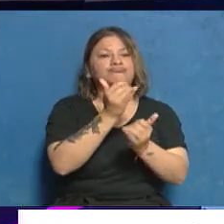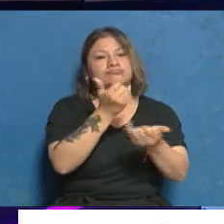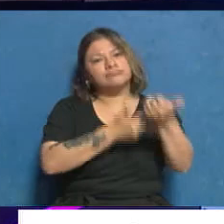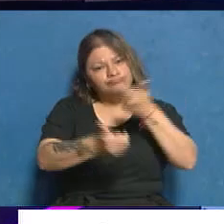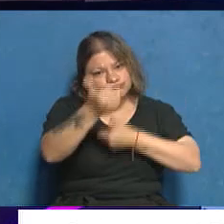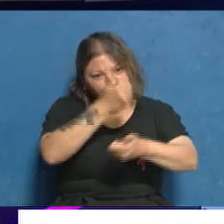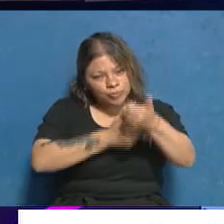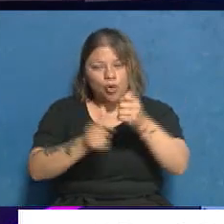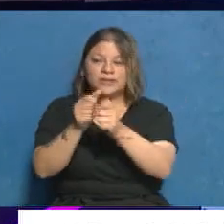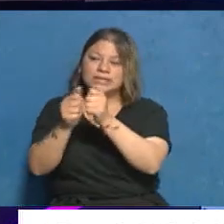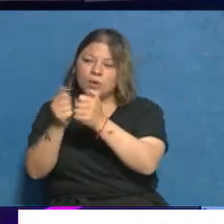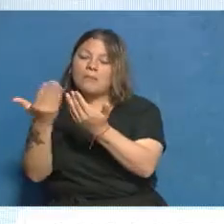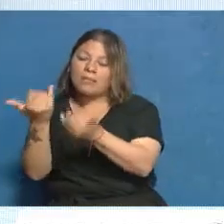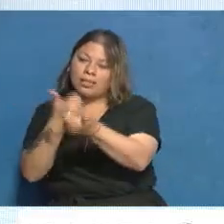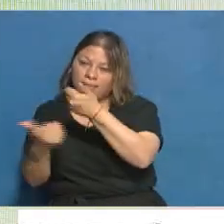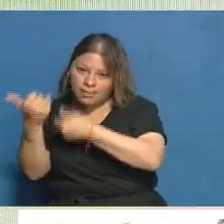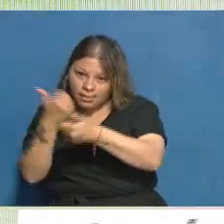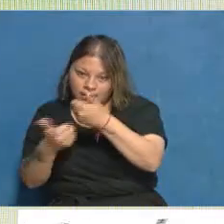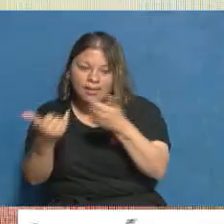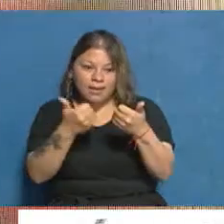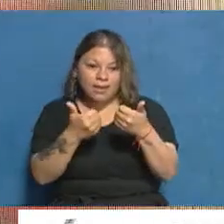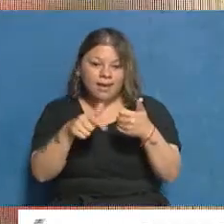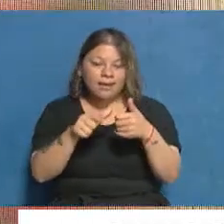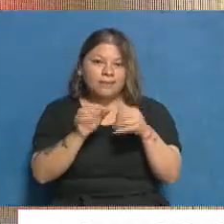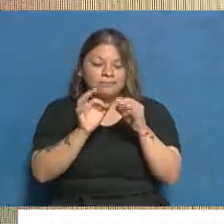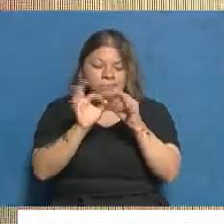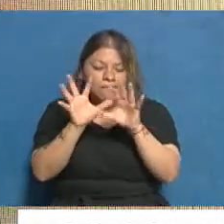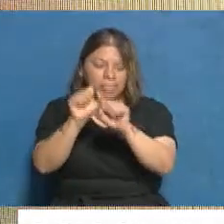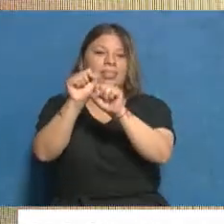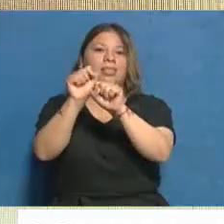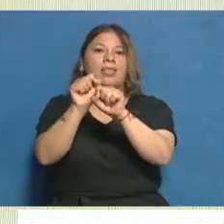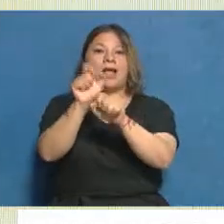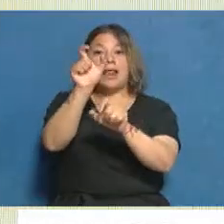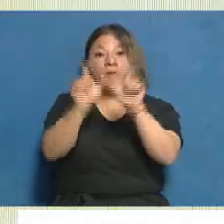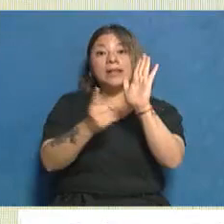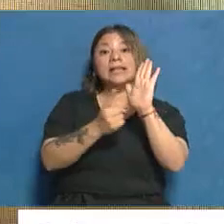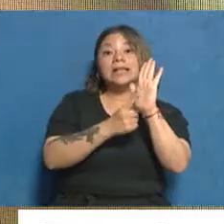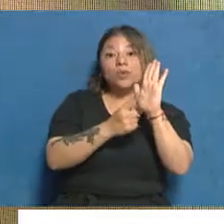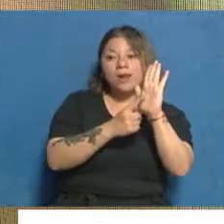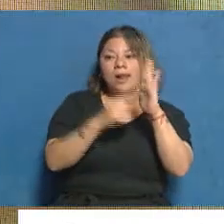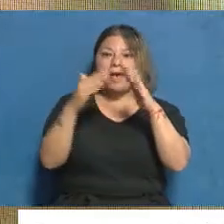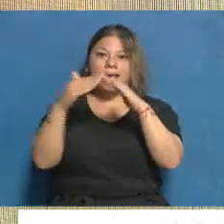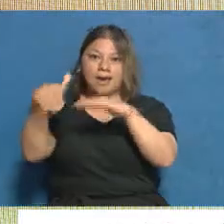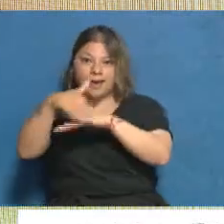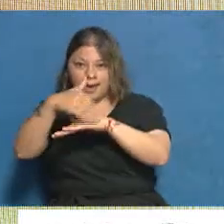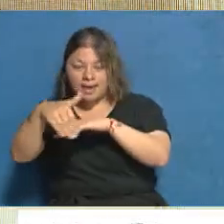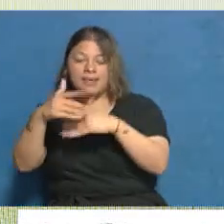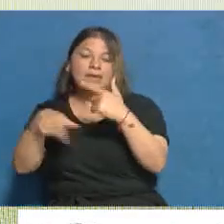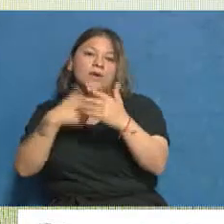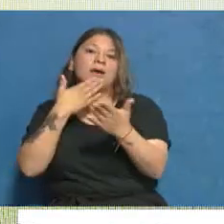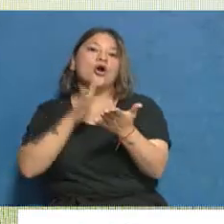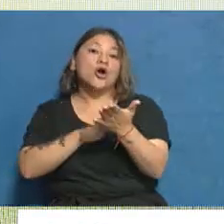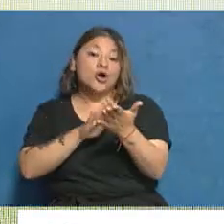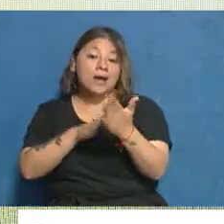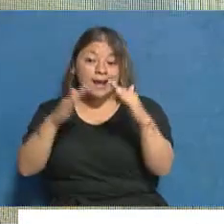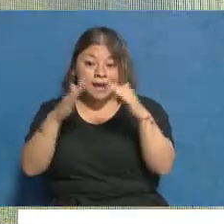telefonía celular y de esa forma se llega a identificar a los titulares y a los domicilios. Luego se constata que